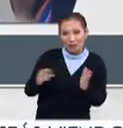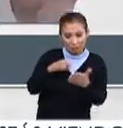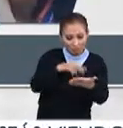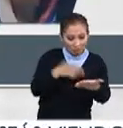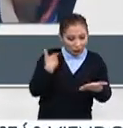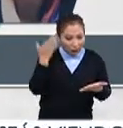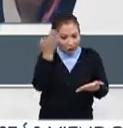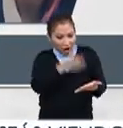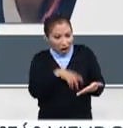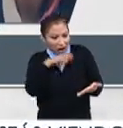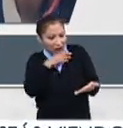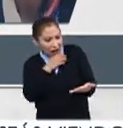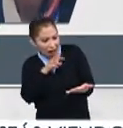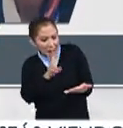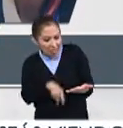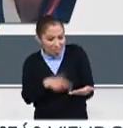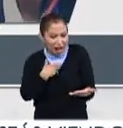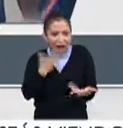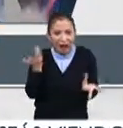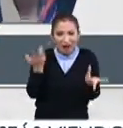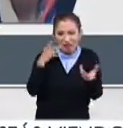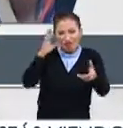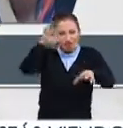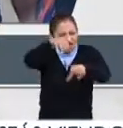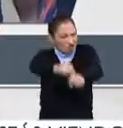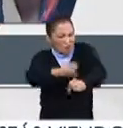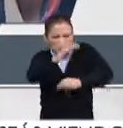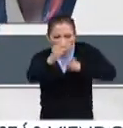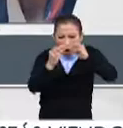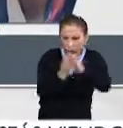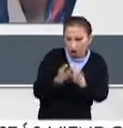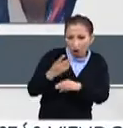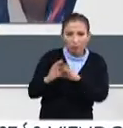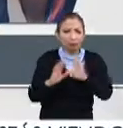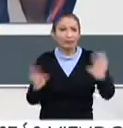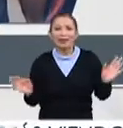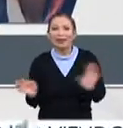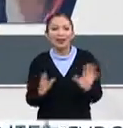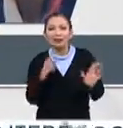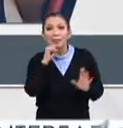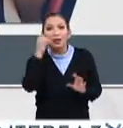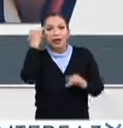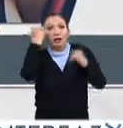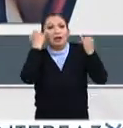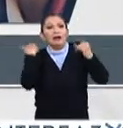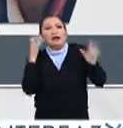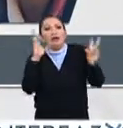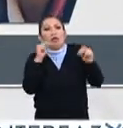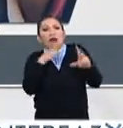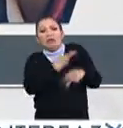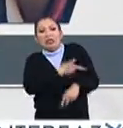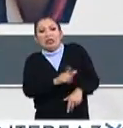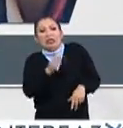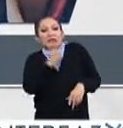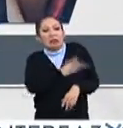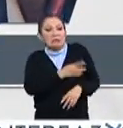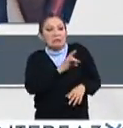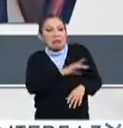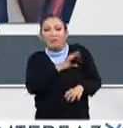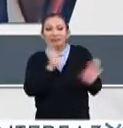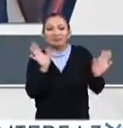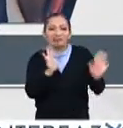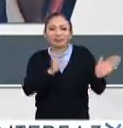y en series de ciencia ficción de dominio del mundo, ha ayudado también a crear fantasmas alrededor del término.